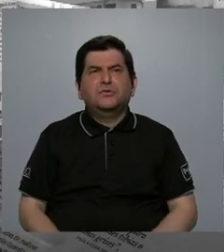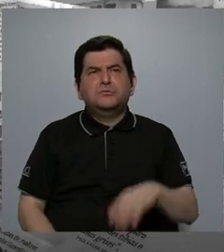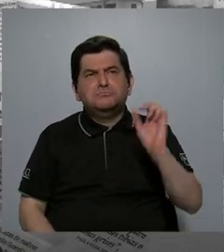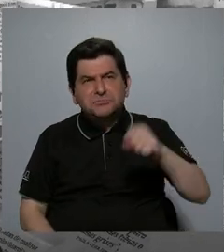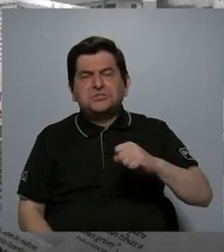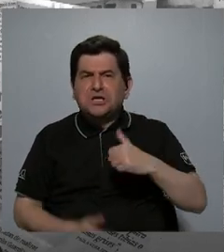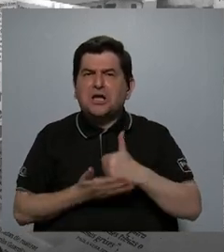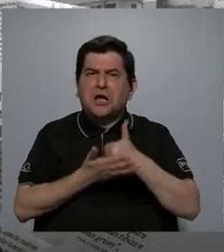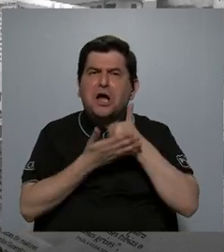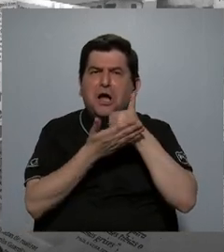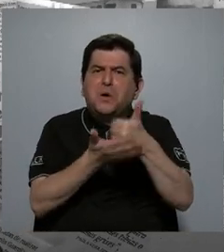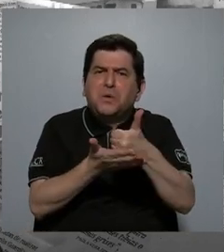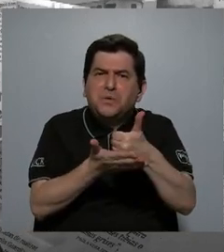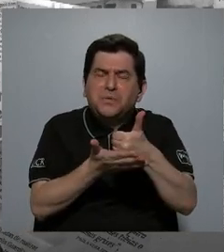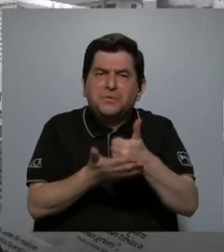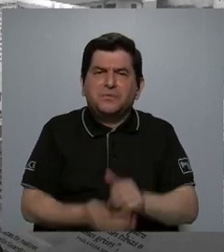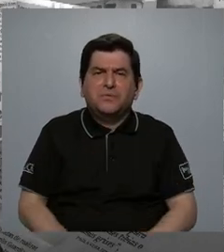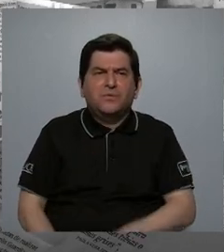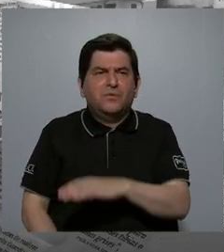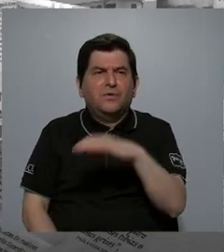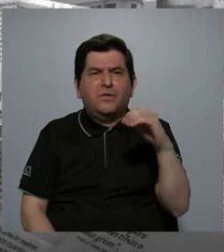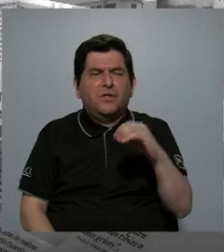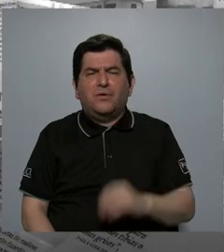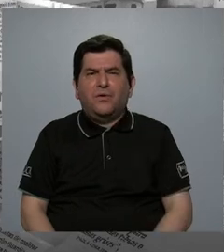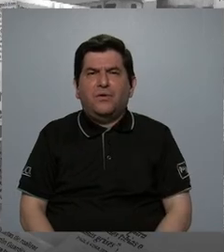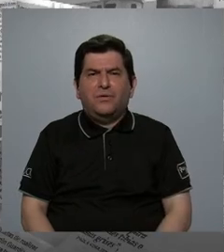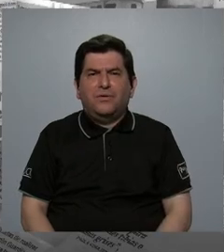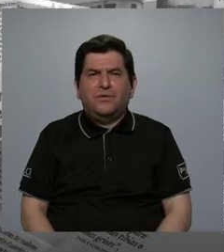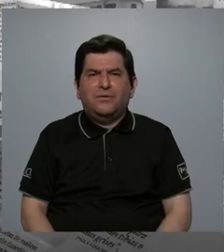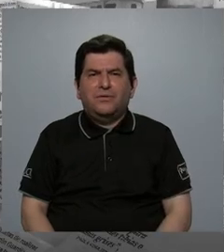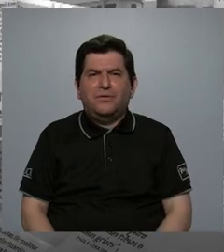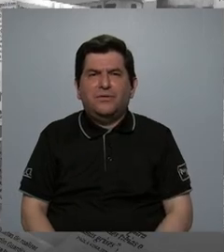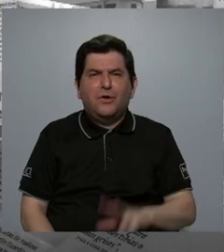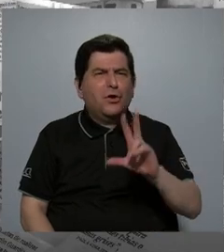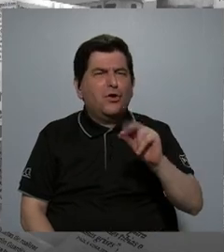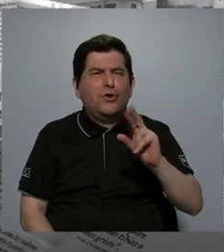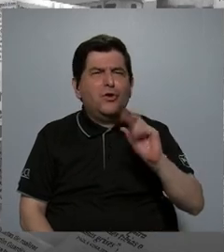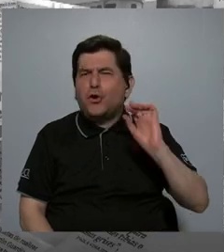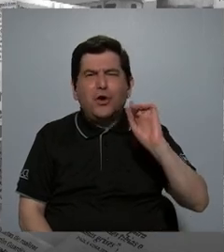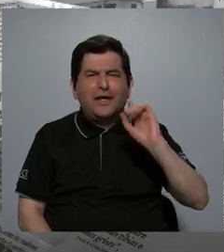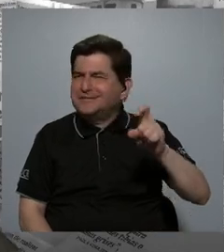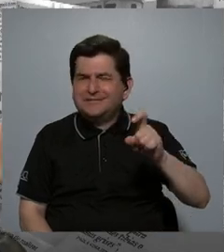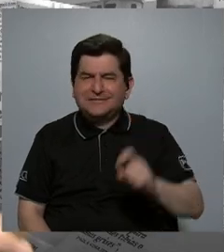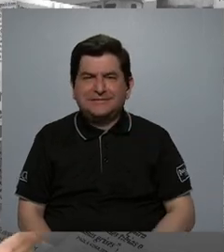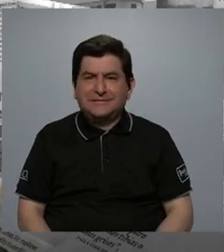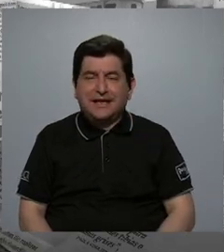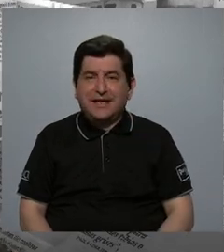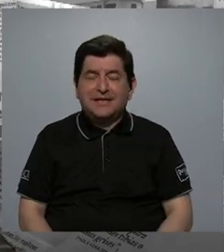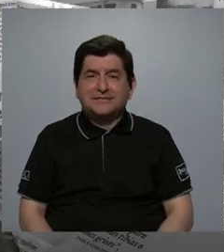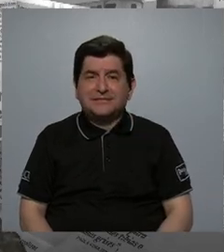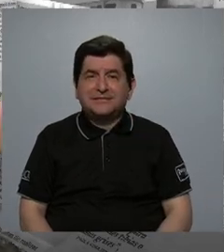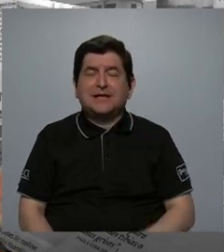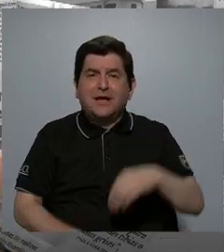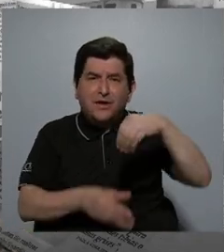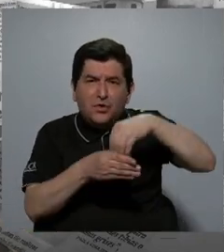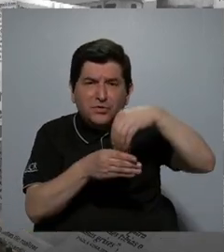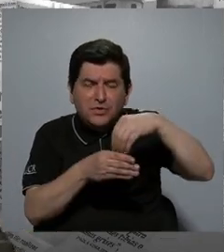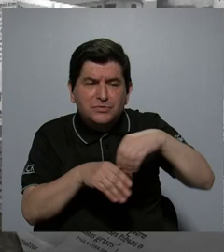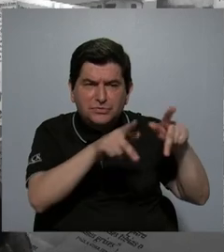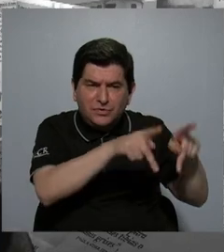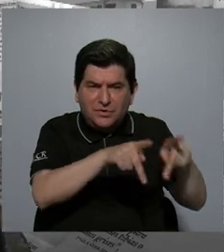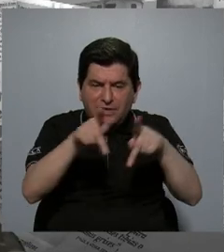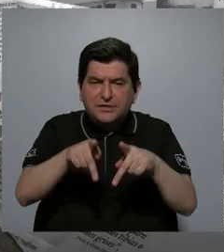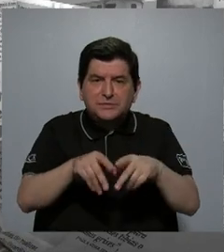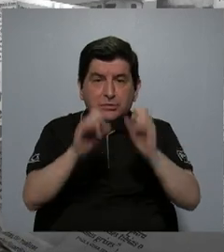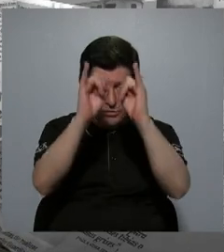no sería diagnóstico, sino una colaboración a los individuos